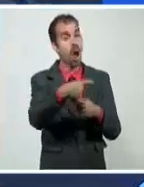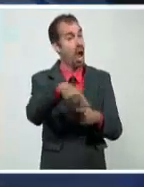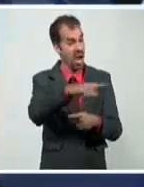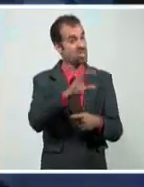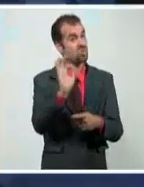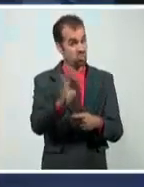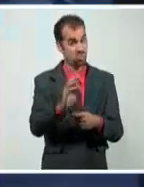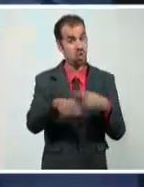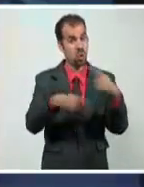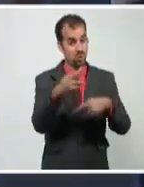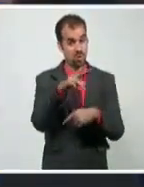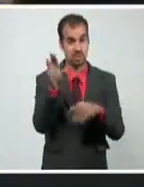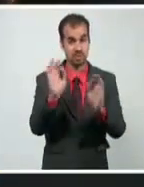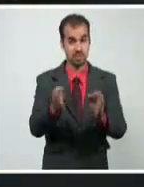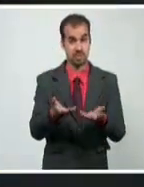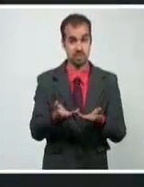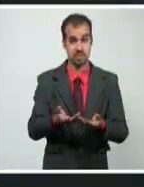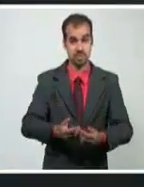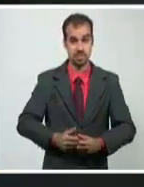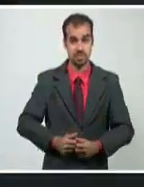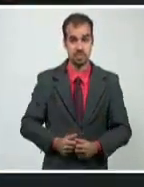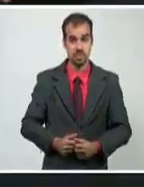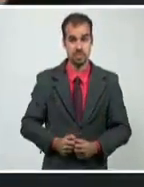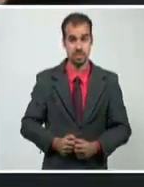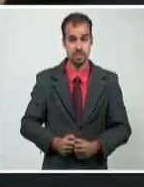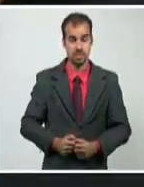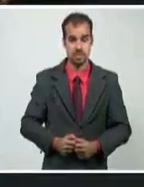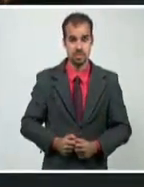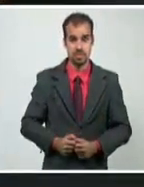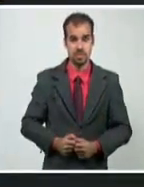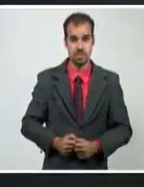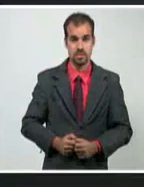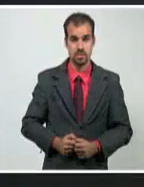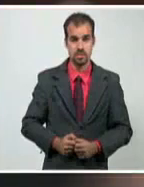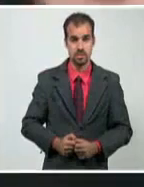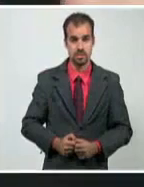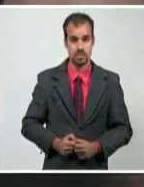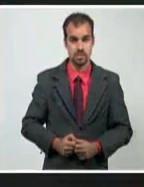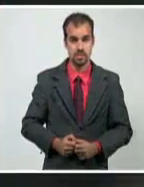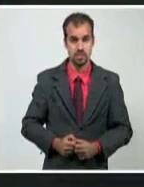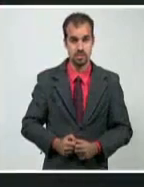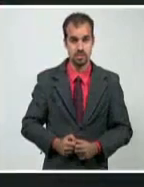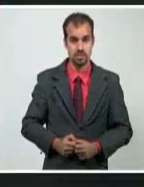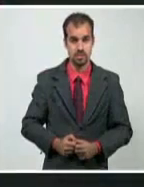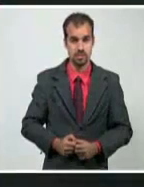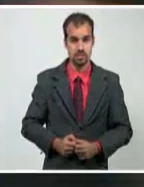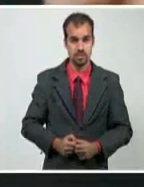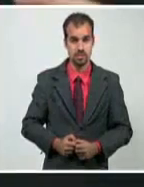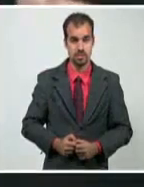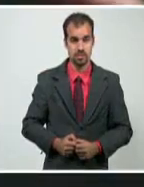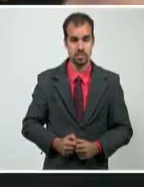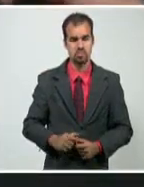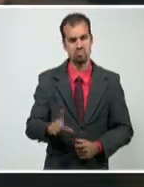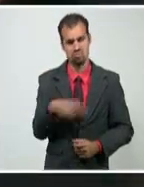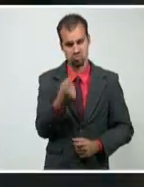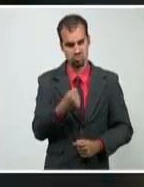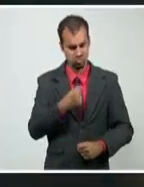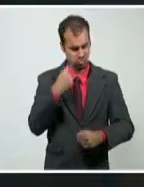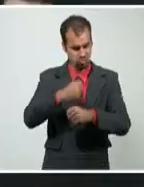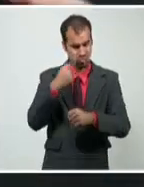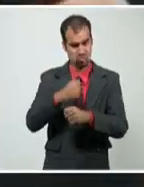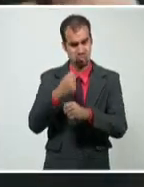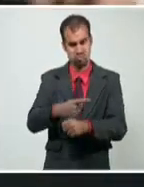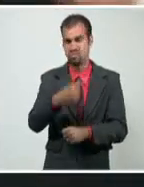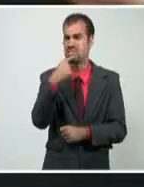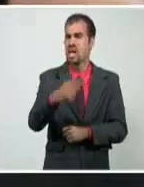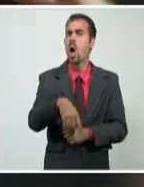Vamos a ver, por favor. Hemos llegado por la labor principalmente durante ya casi ocho